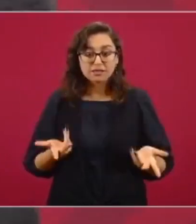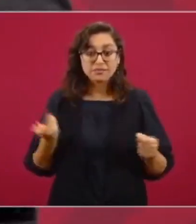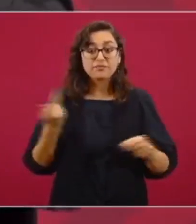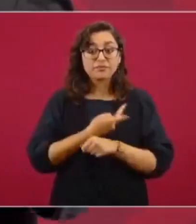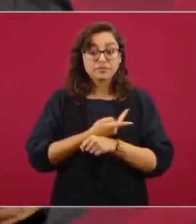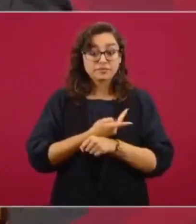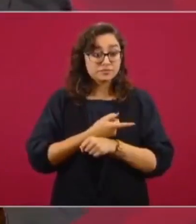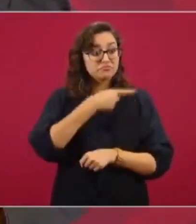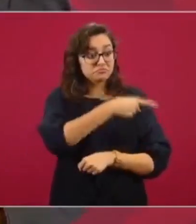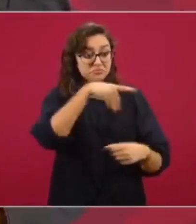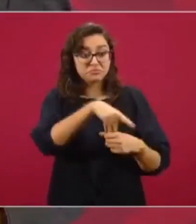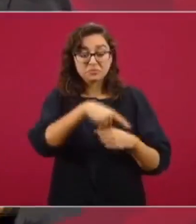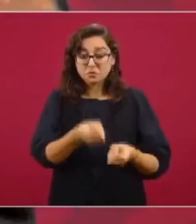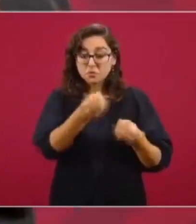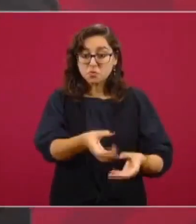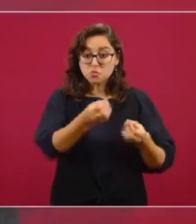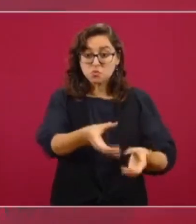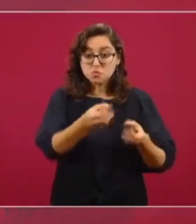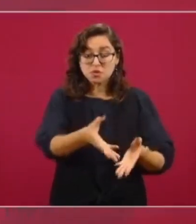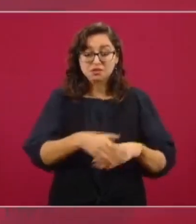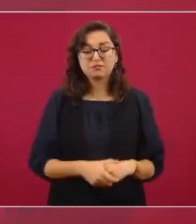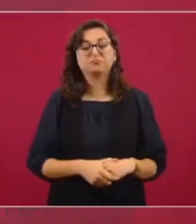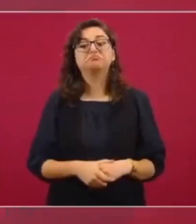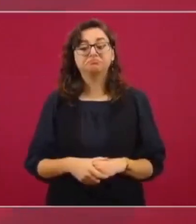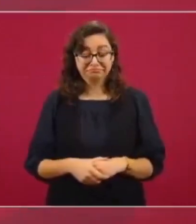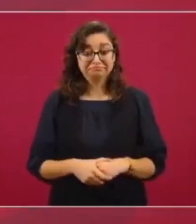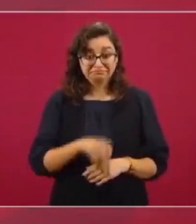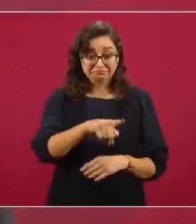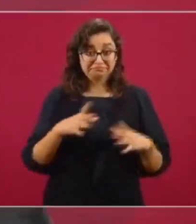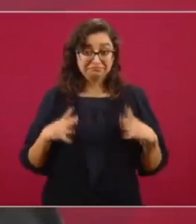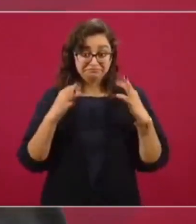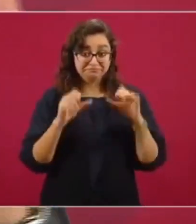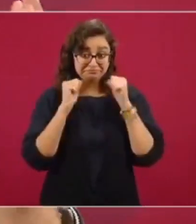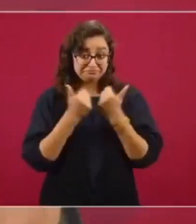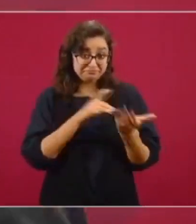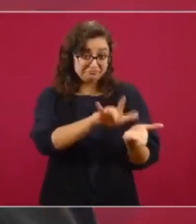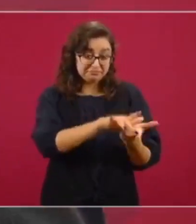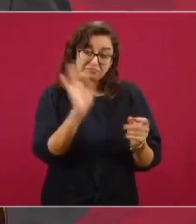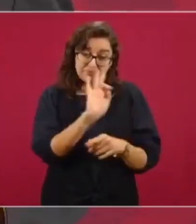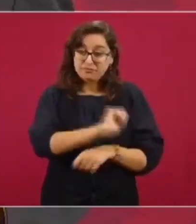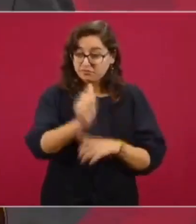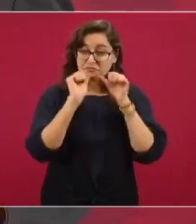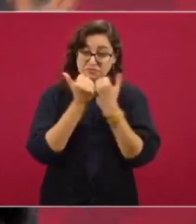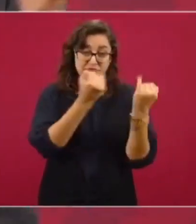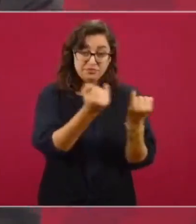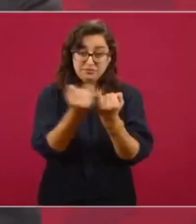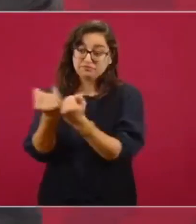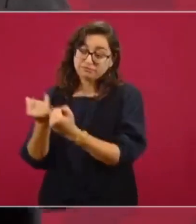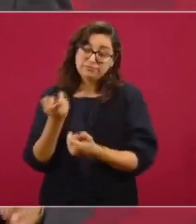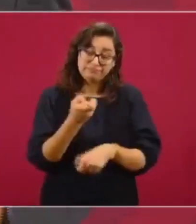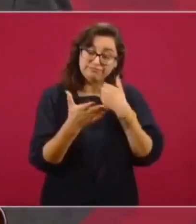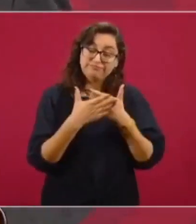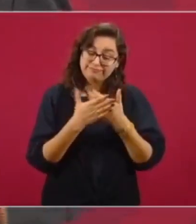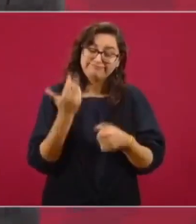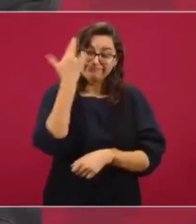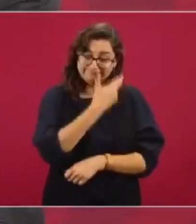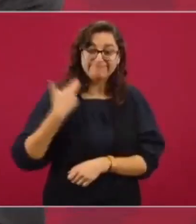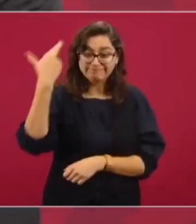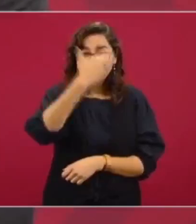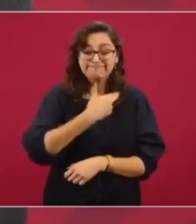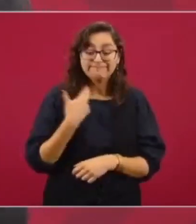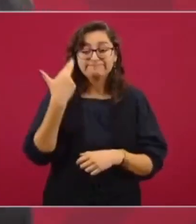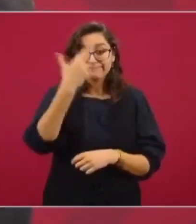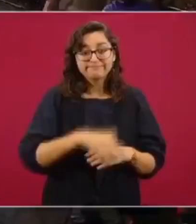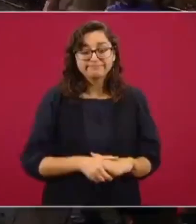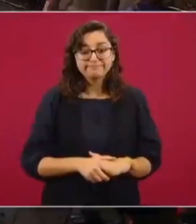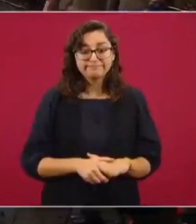sino tienen autorización para entregarlo a esta asociación y deben haber otras. Entonces, sí vamos a hacer una revisión y aquí vamos